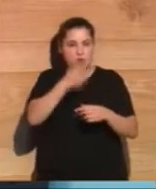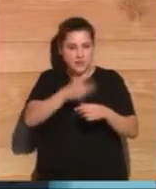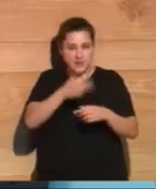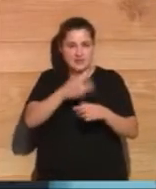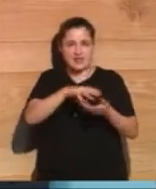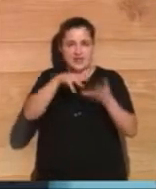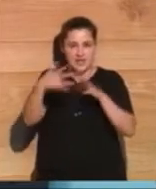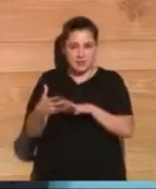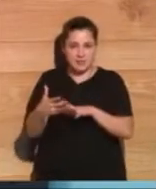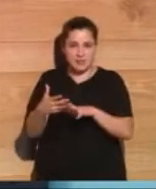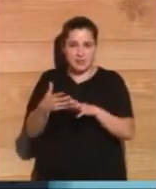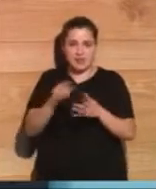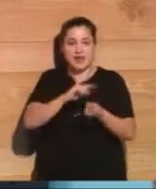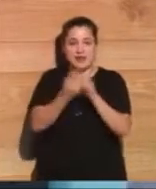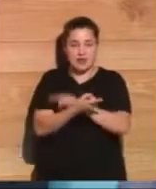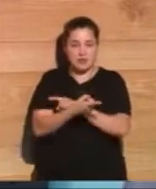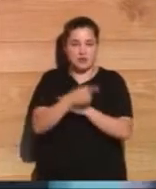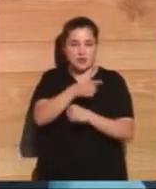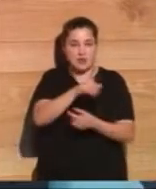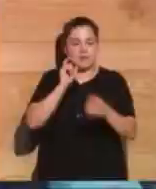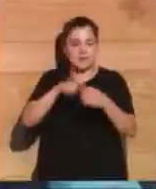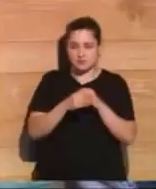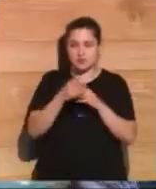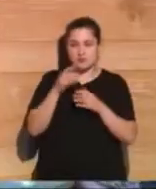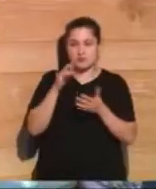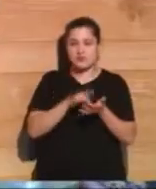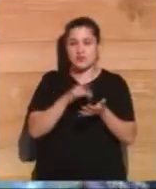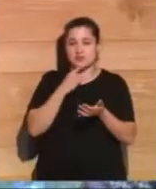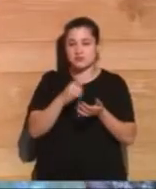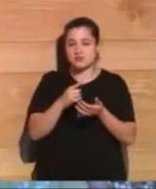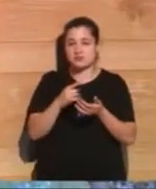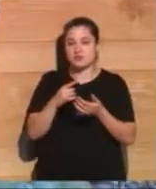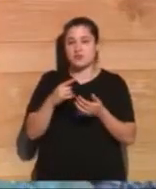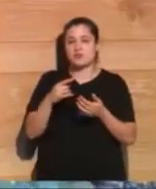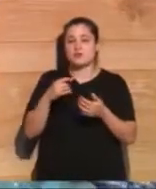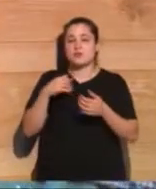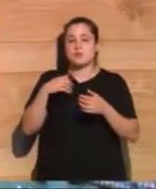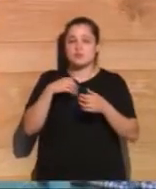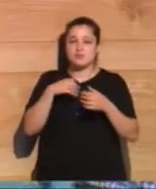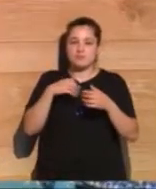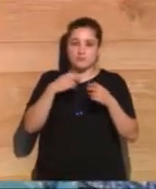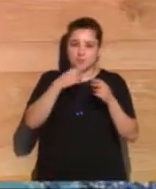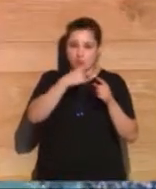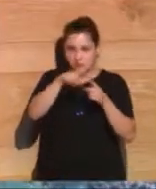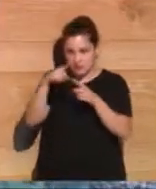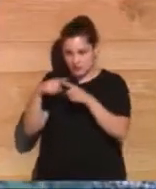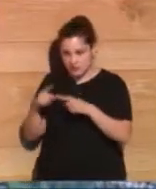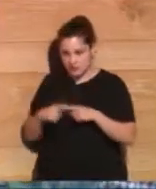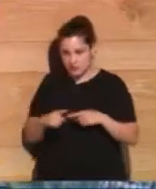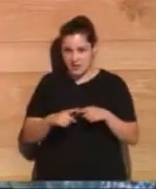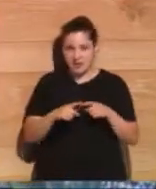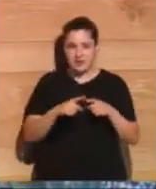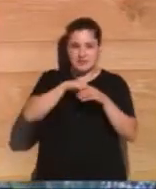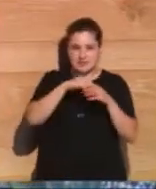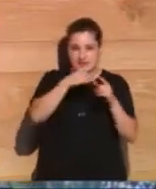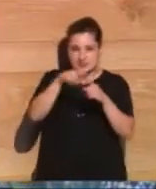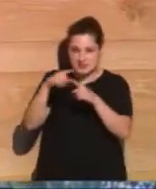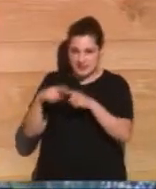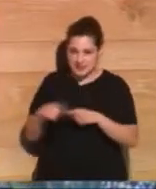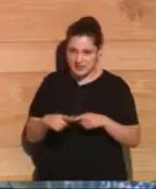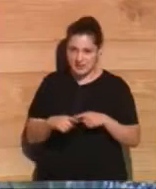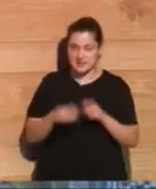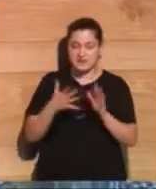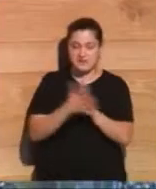en este cambio profundo que necesitamos? multidisciplinaridad, transdisciplinaridad, interdisciplinaridad,